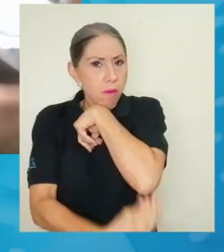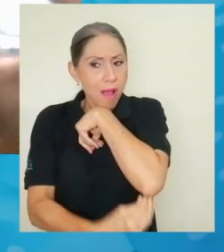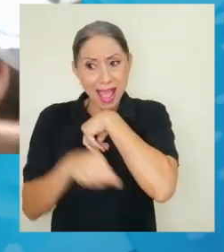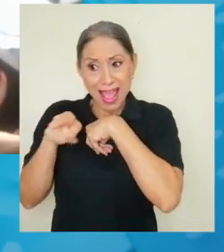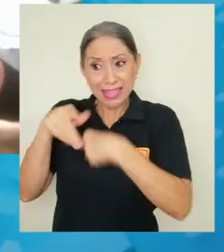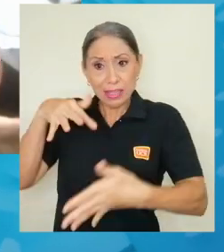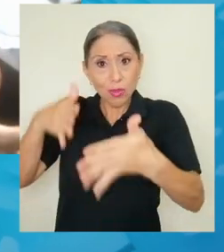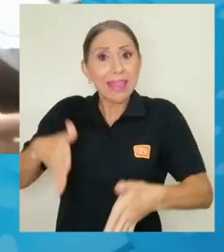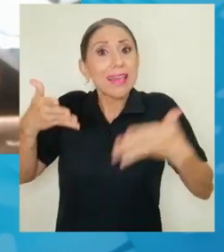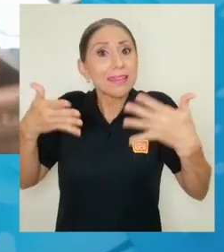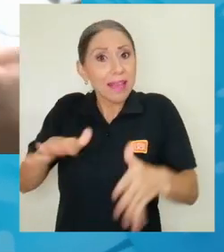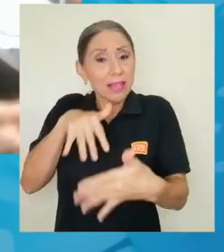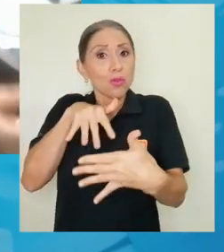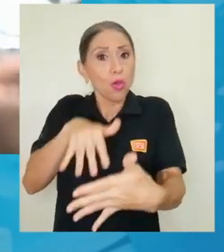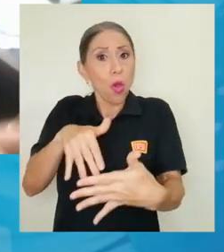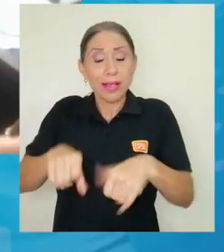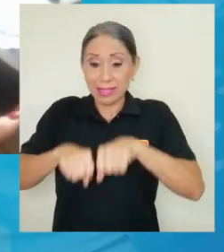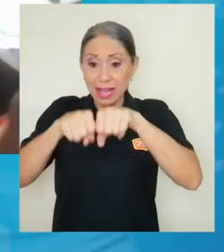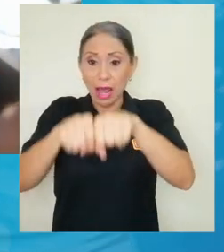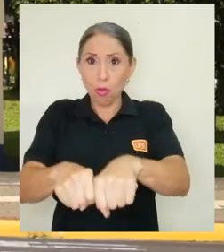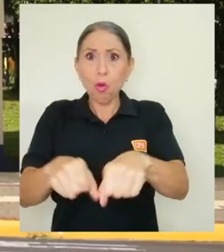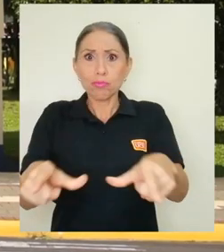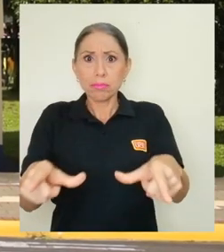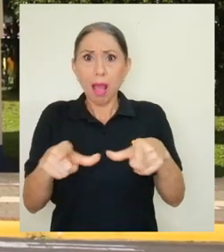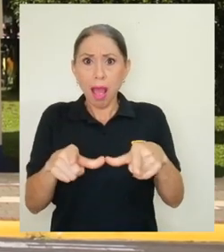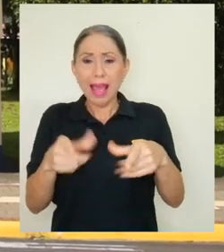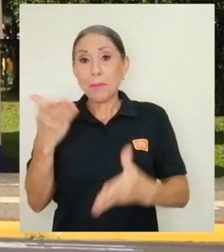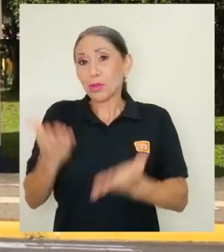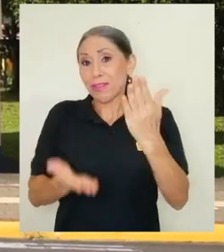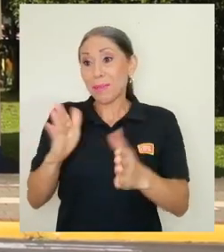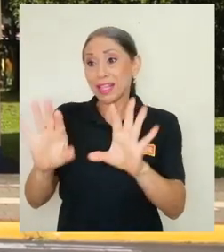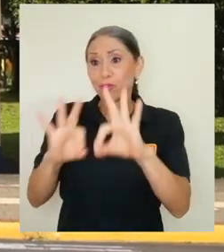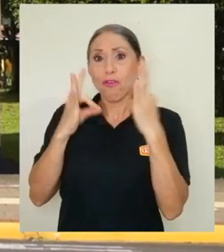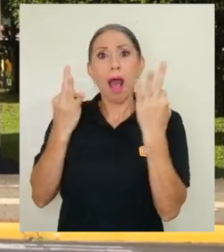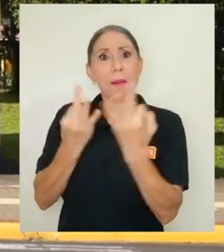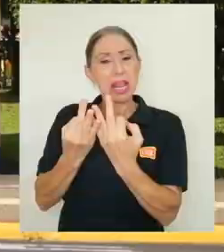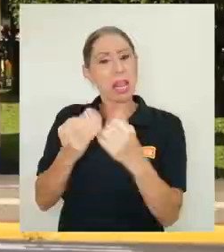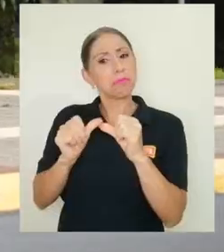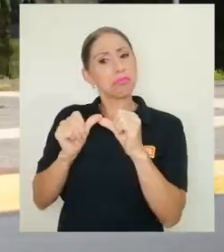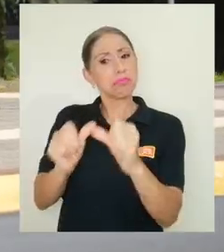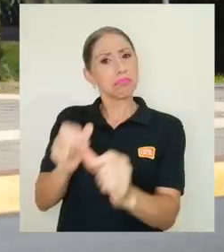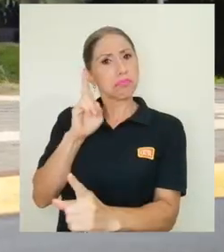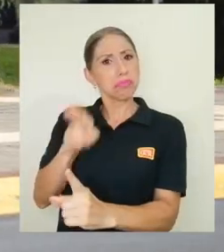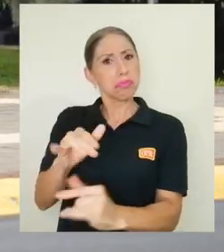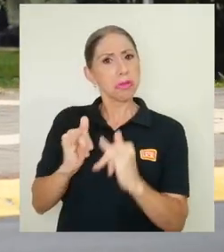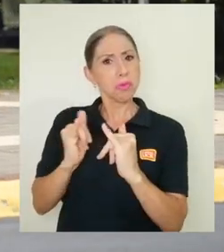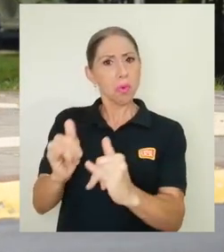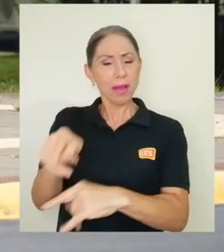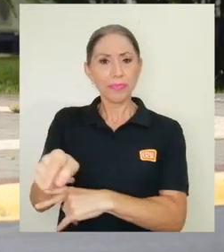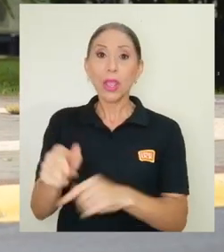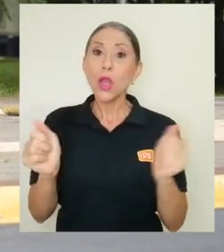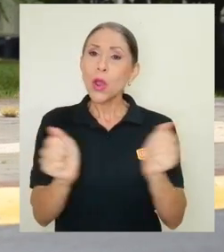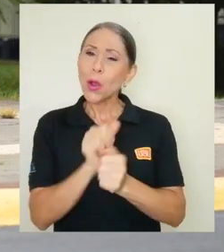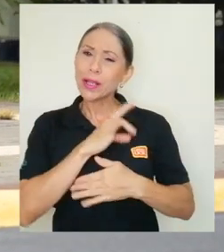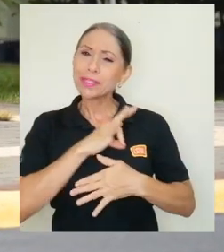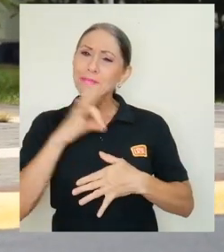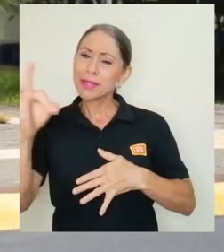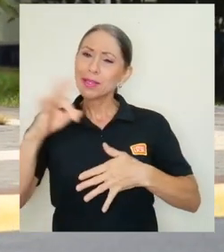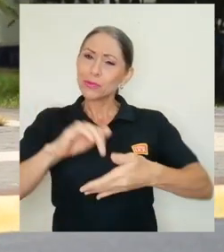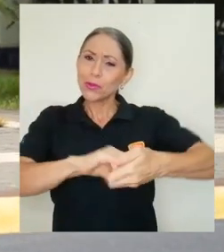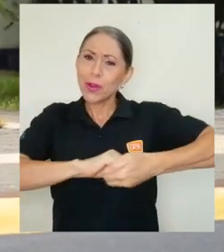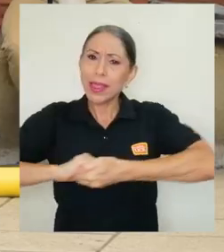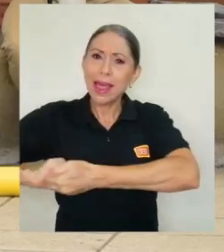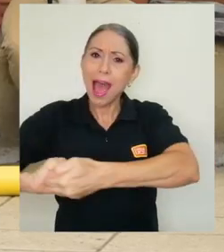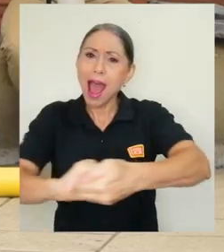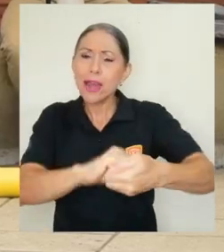estudió, que ya se graduó, posiblemente su familia, va a seguir bajo la misma línea. Con espíritu solidario y clara visión de